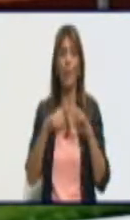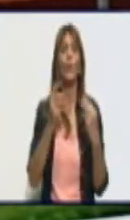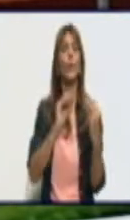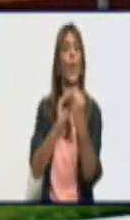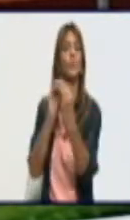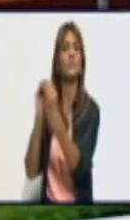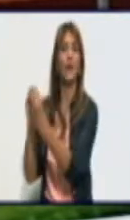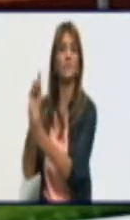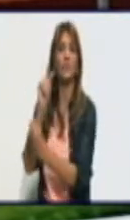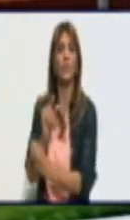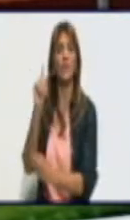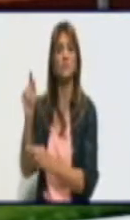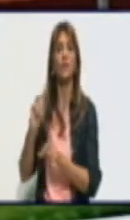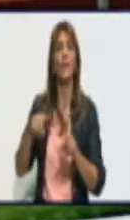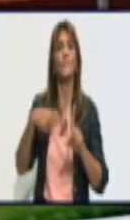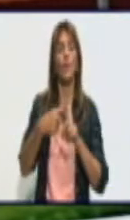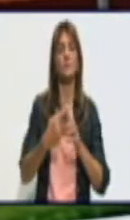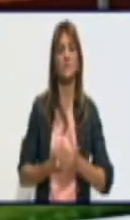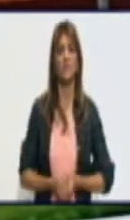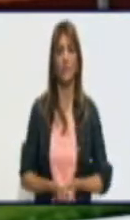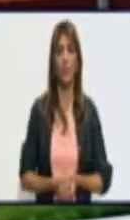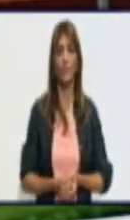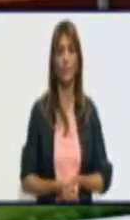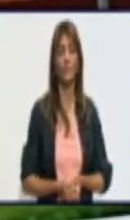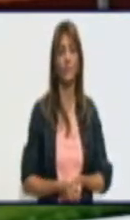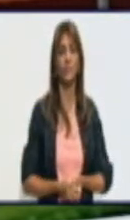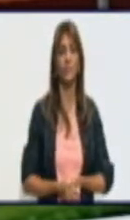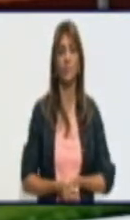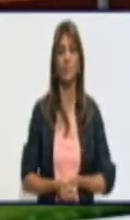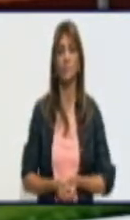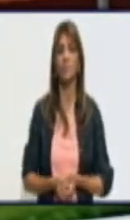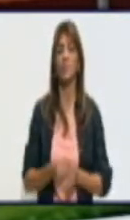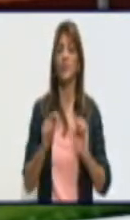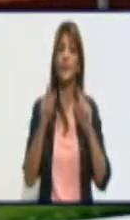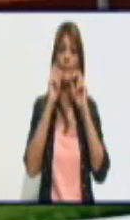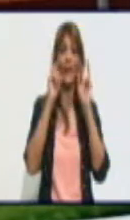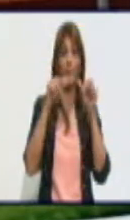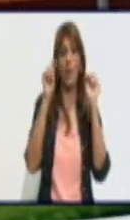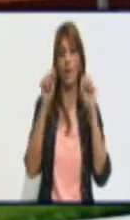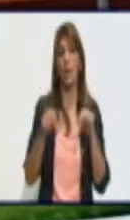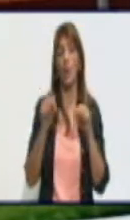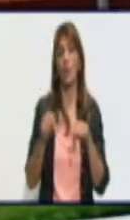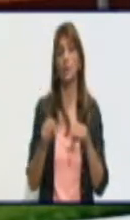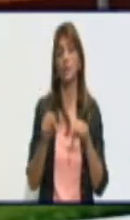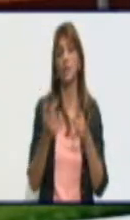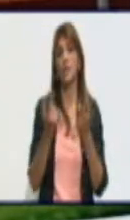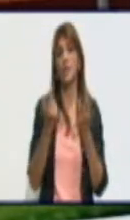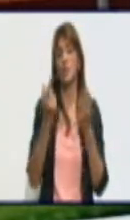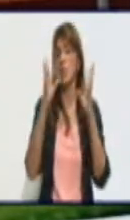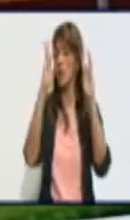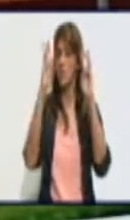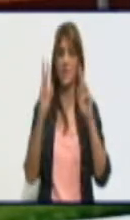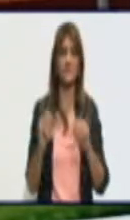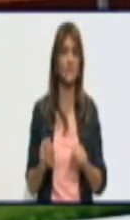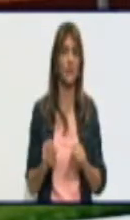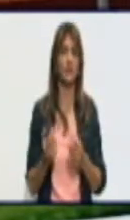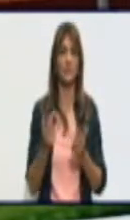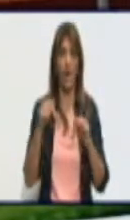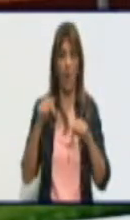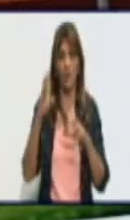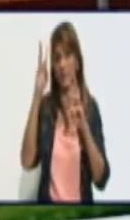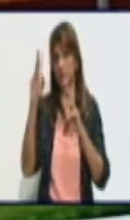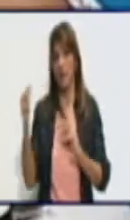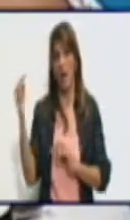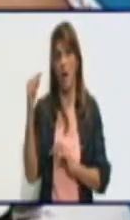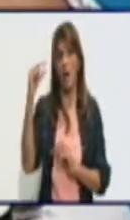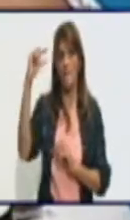hoy miramos que los positivos del día en las últimas 24 horas no es una cifra tan alta. Doctora, ¿ha